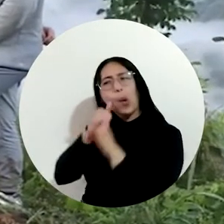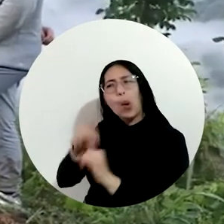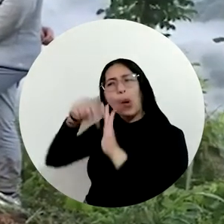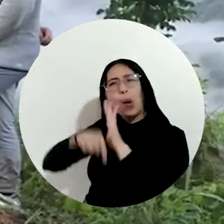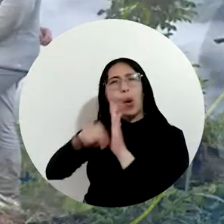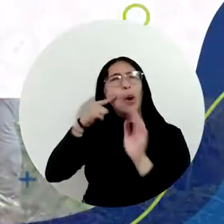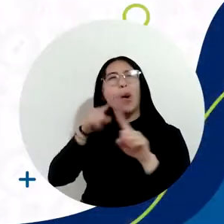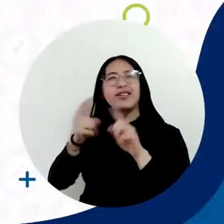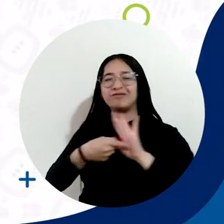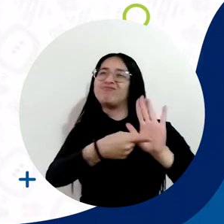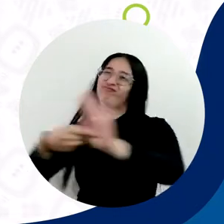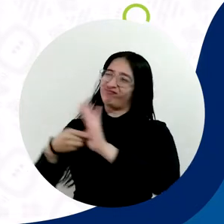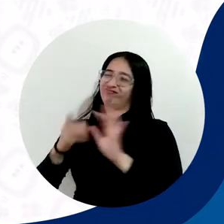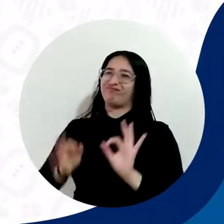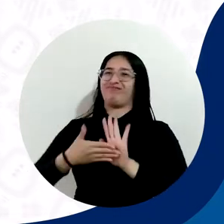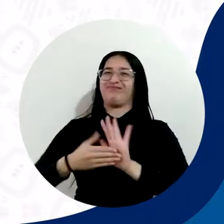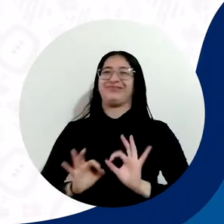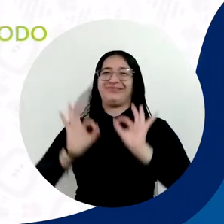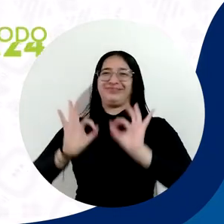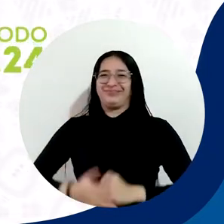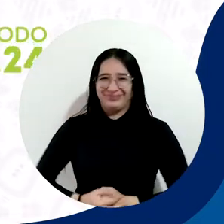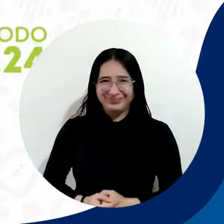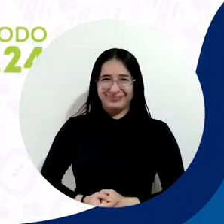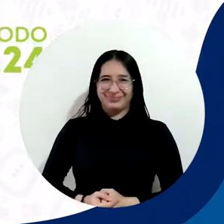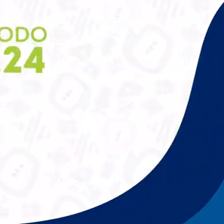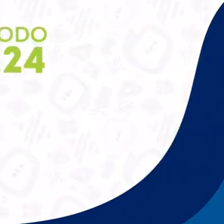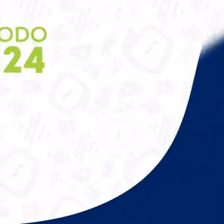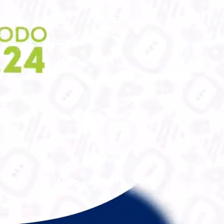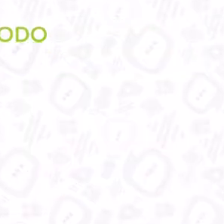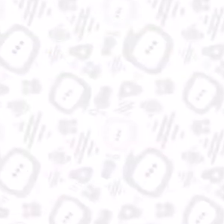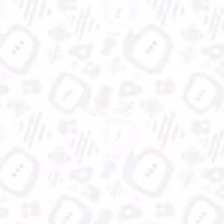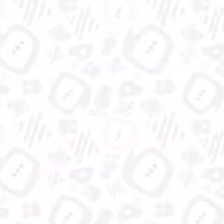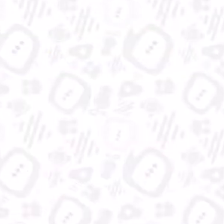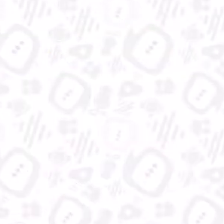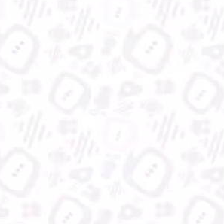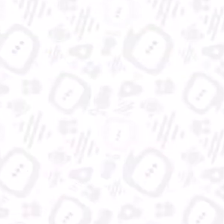aficionados al avistamiento. Universidad del Magdalena, aún más incluyente e innovadora.